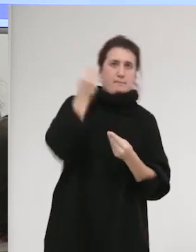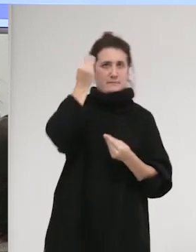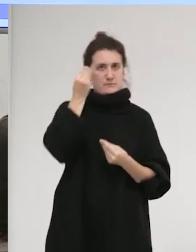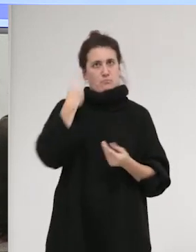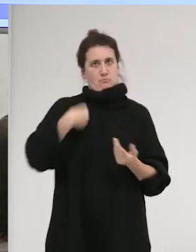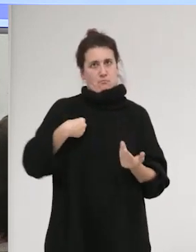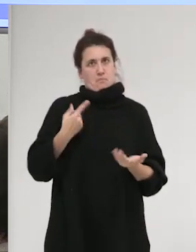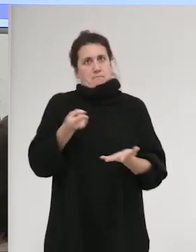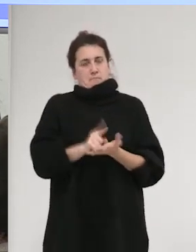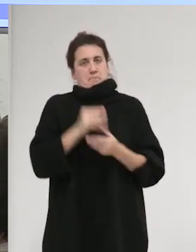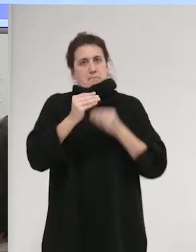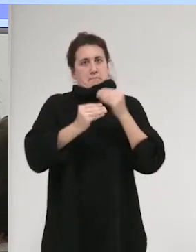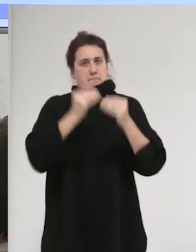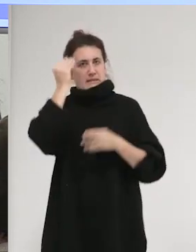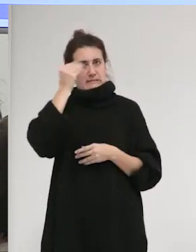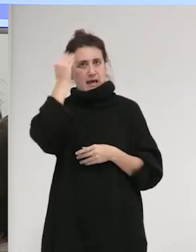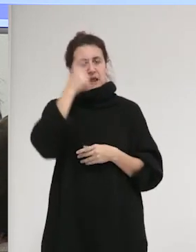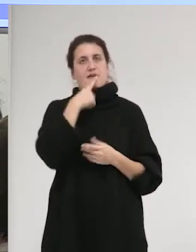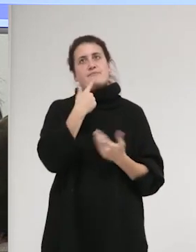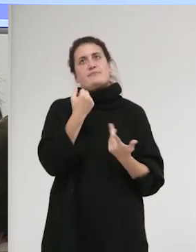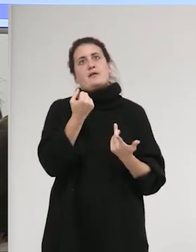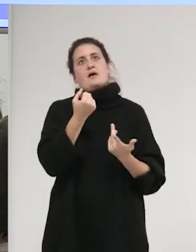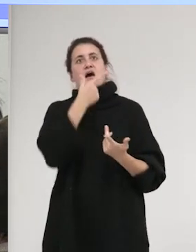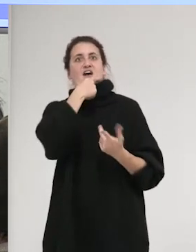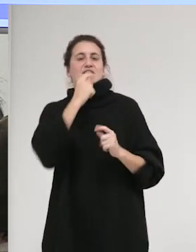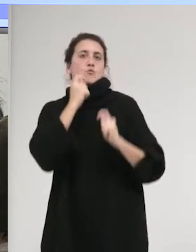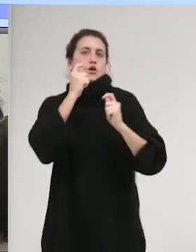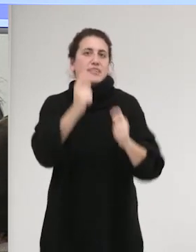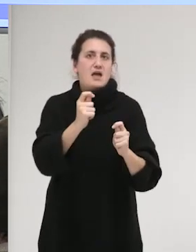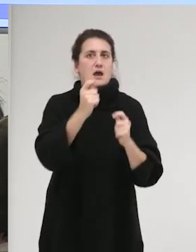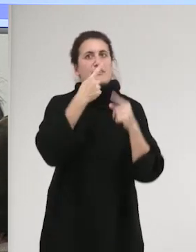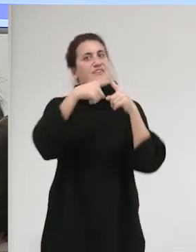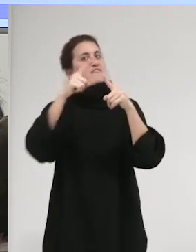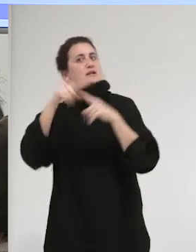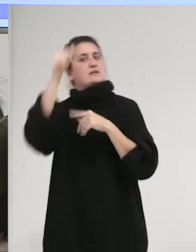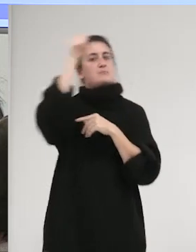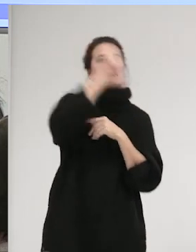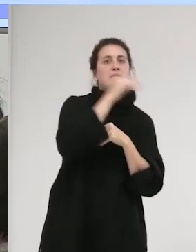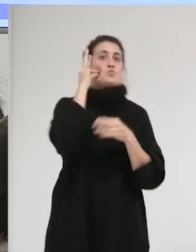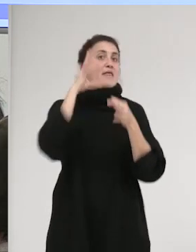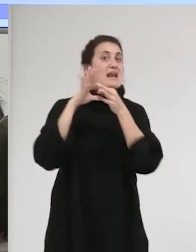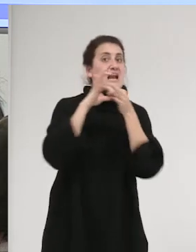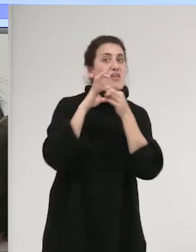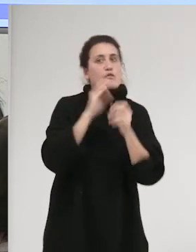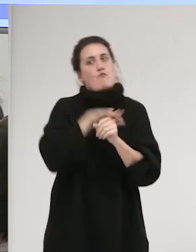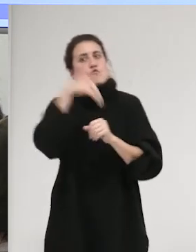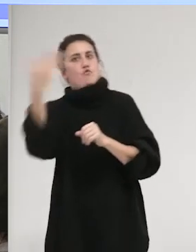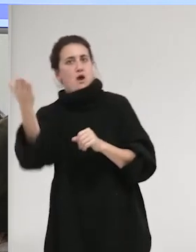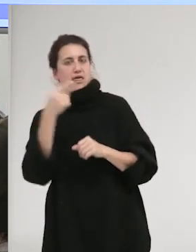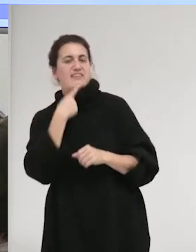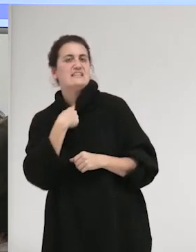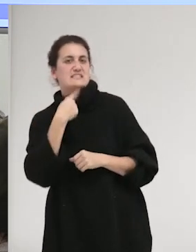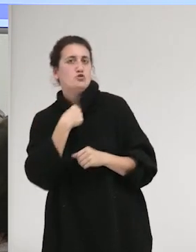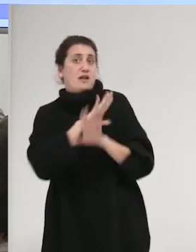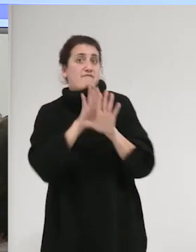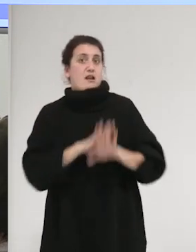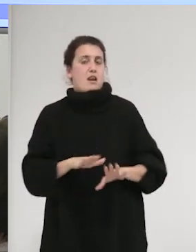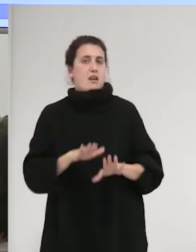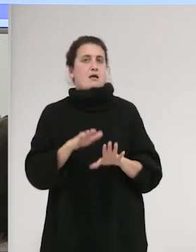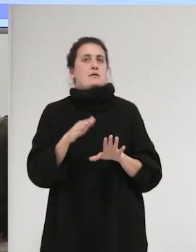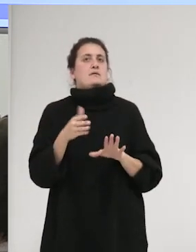favorecer determinados tipos de masculinidad y de relación que están fuera de los deseos y que acaba, de alguna forma,